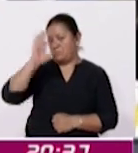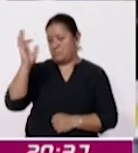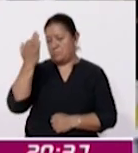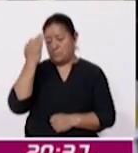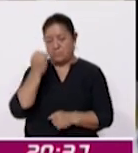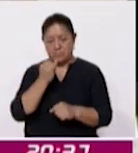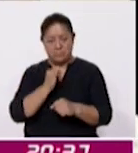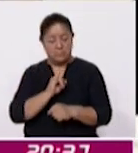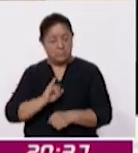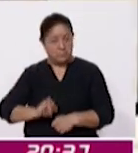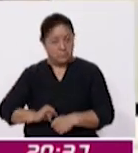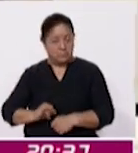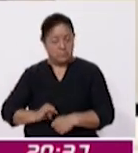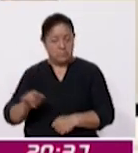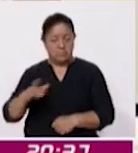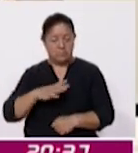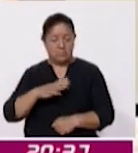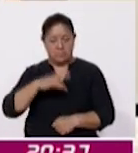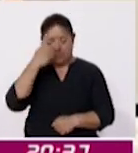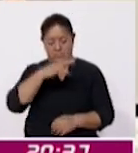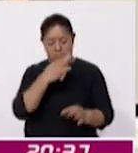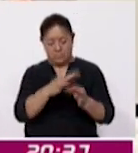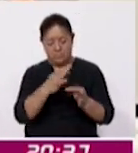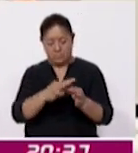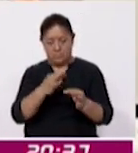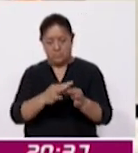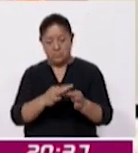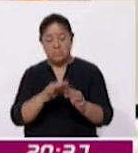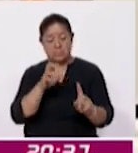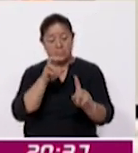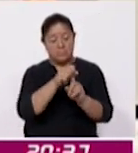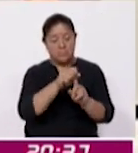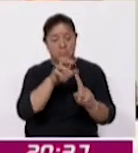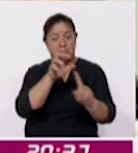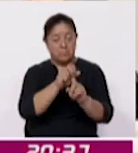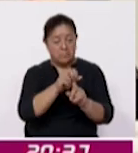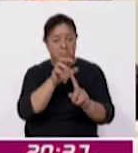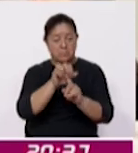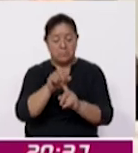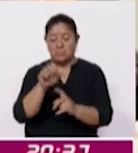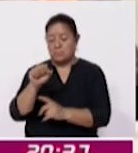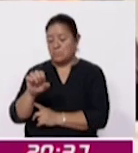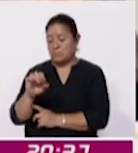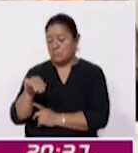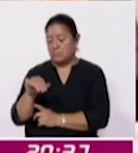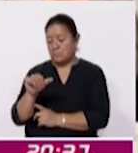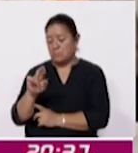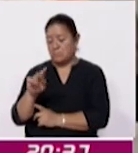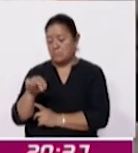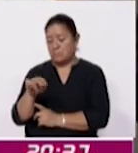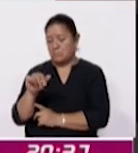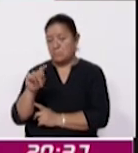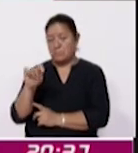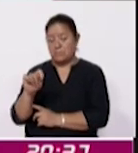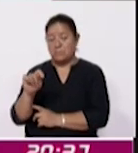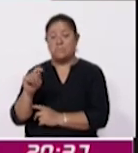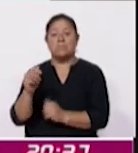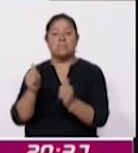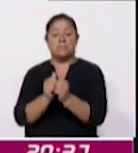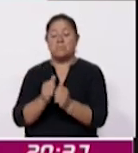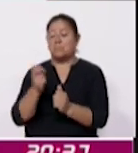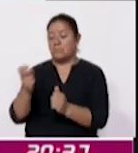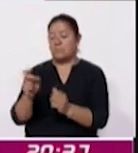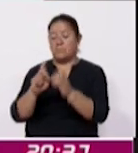compromisos establecidos por México y sus metas asociadas por ello la Semarnat a través de todo este